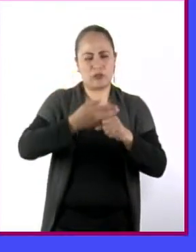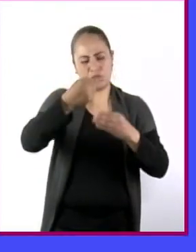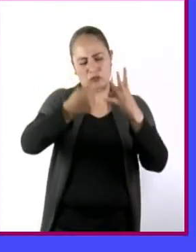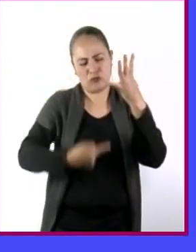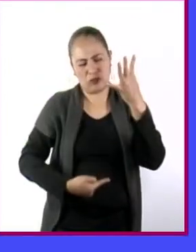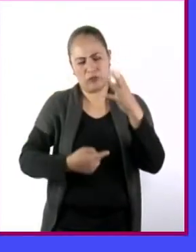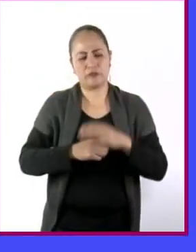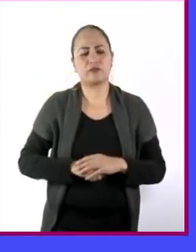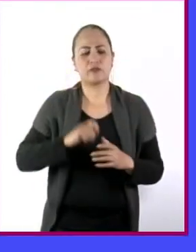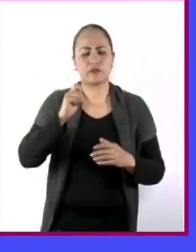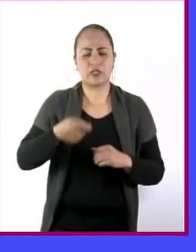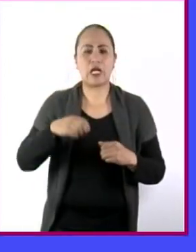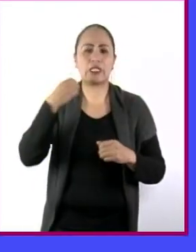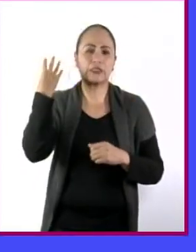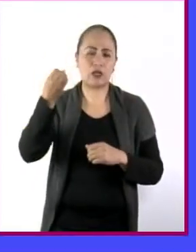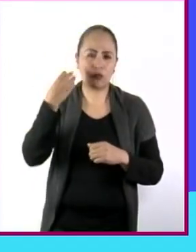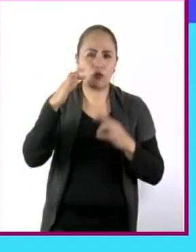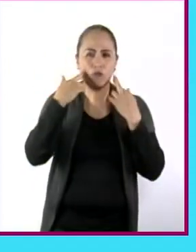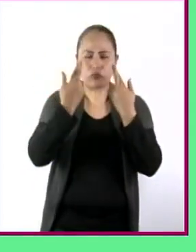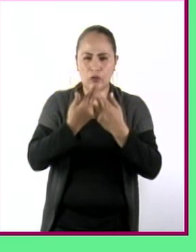Convocar y coordinar reuniones